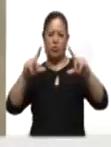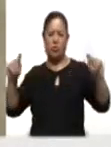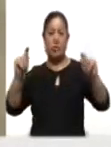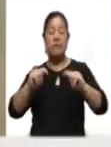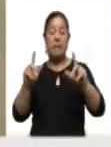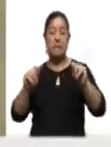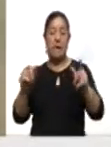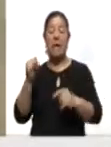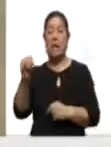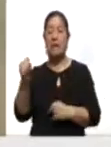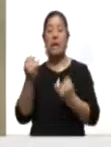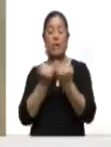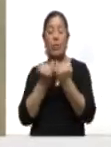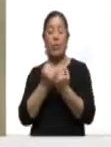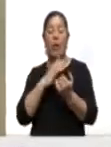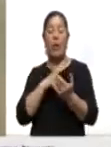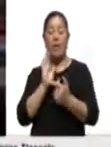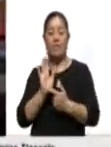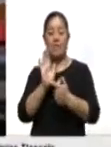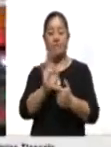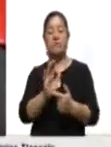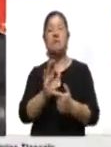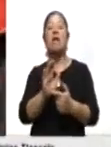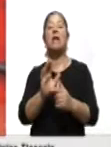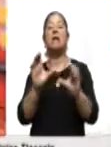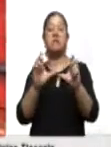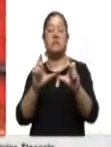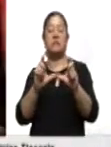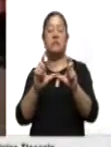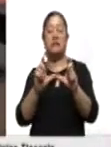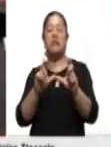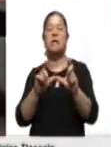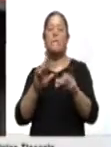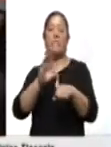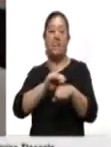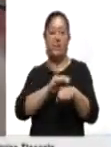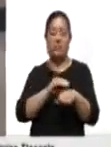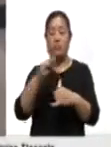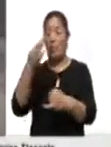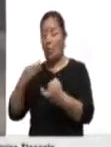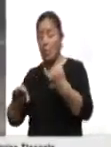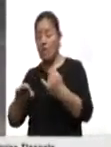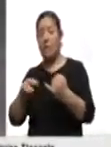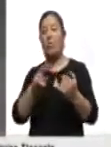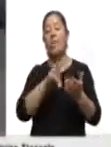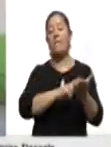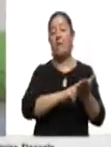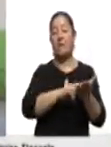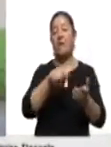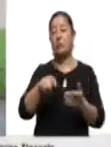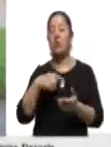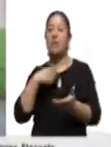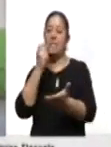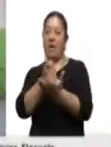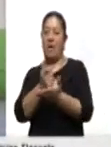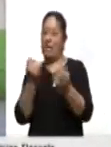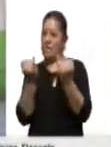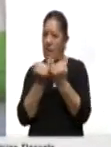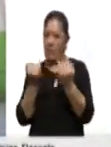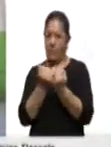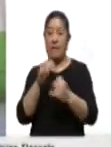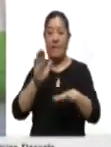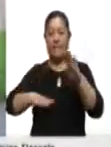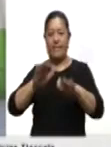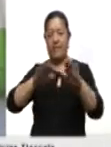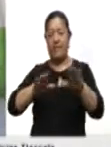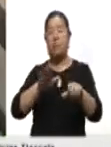deben cumplir con requisitos, como presentar tarjeta de circulación, último comprobante de verificación y cubrir el costo de la verificación, de acuerdo al tipo de